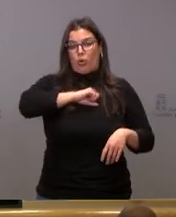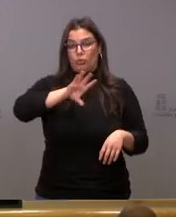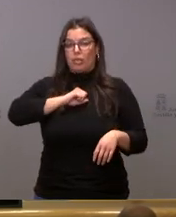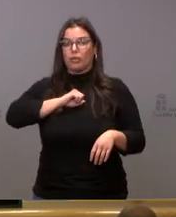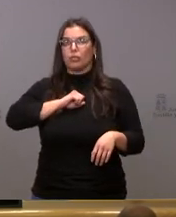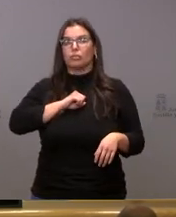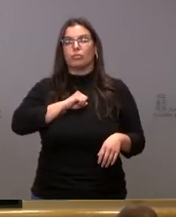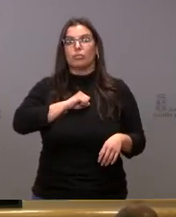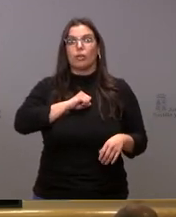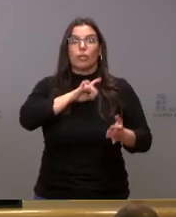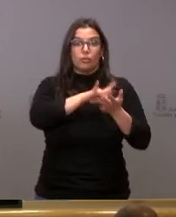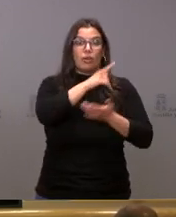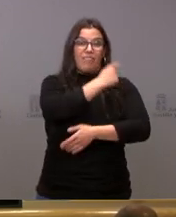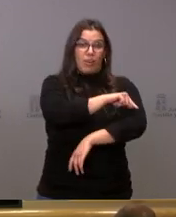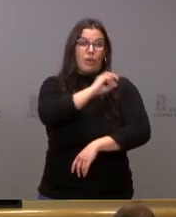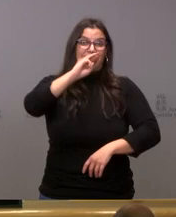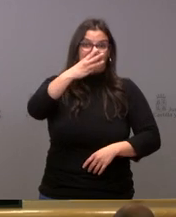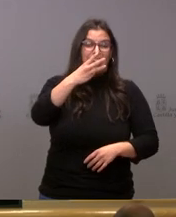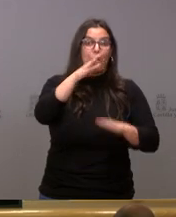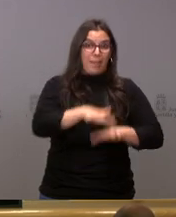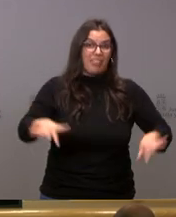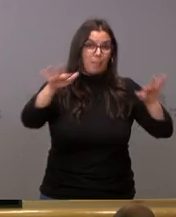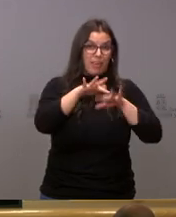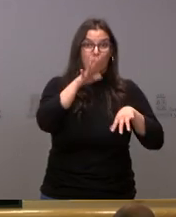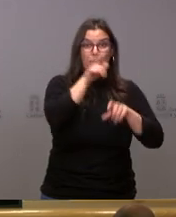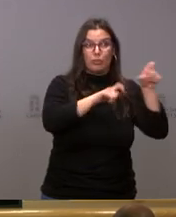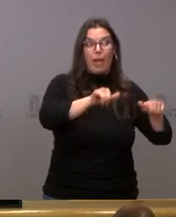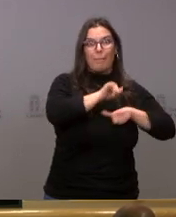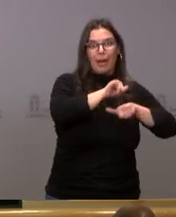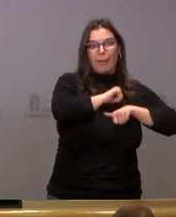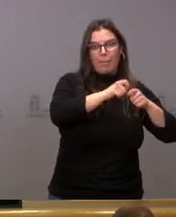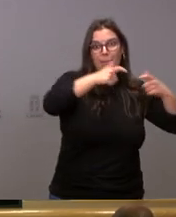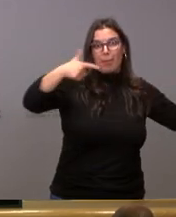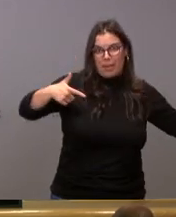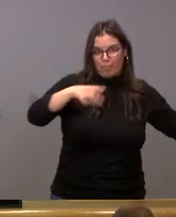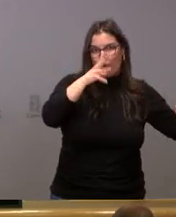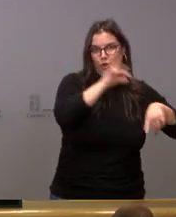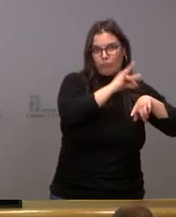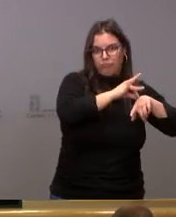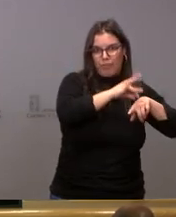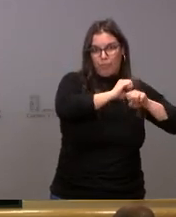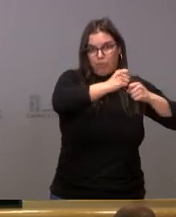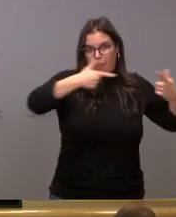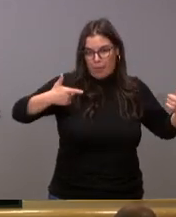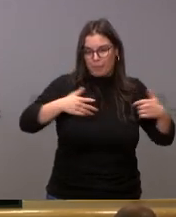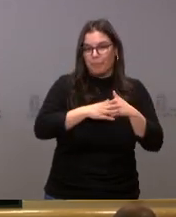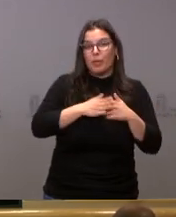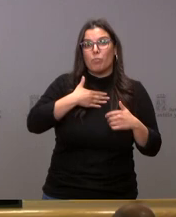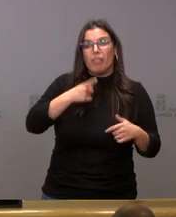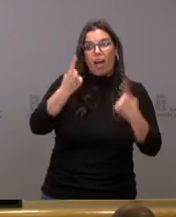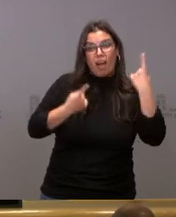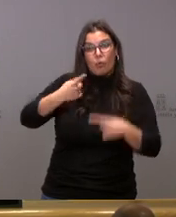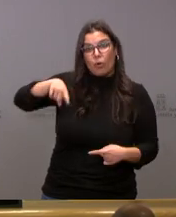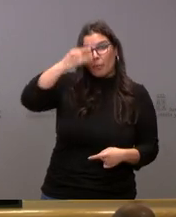en los porcentajes de la tercera dosis. ¿Cree que estos cambios de criterio puede provocar que mucha gente decida directamente no